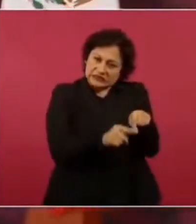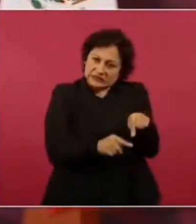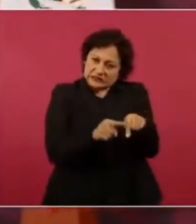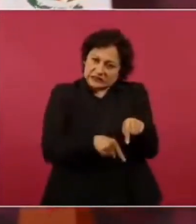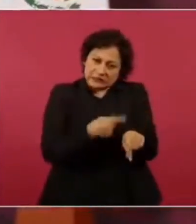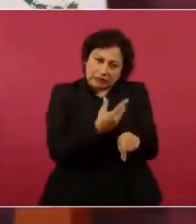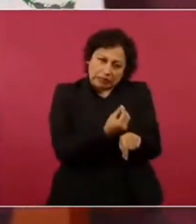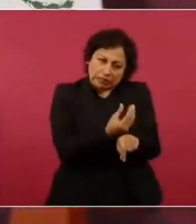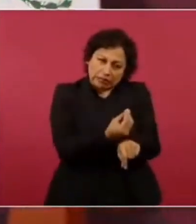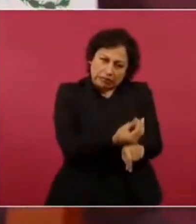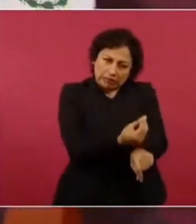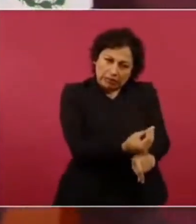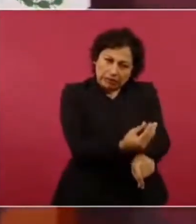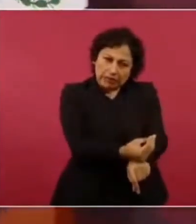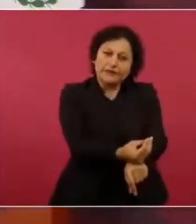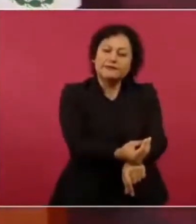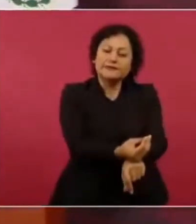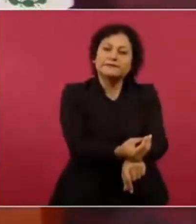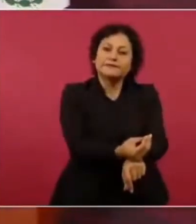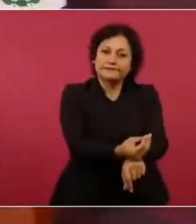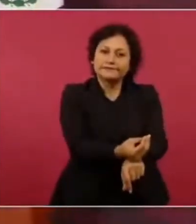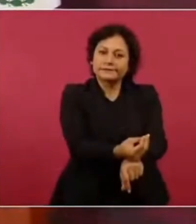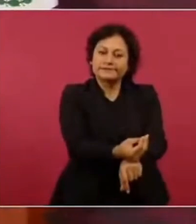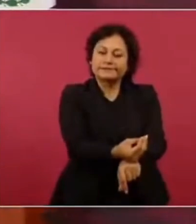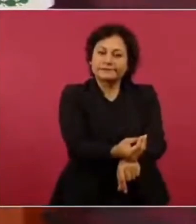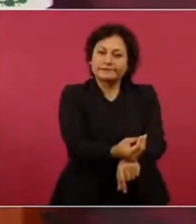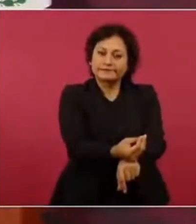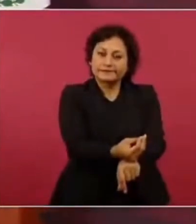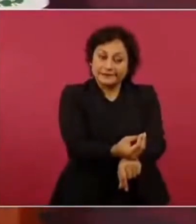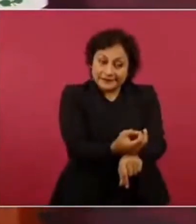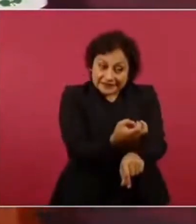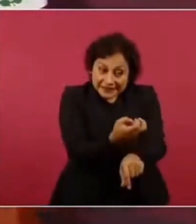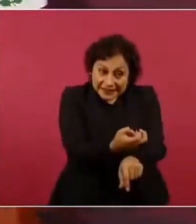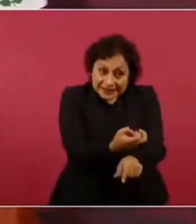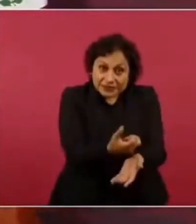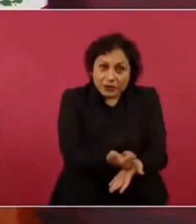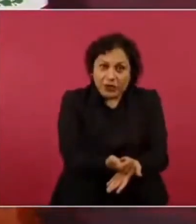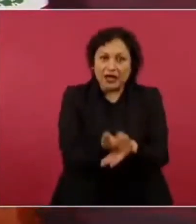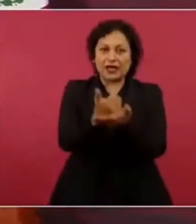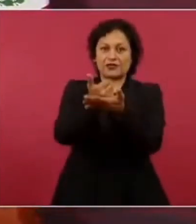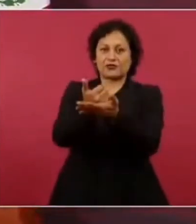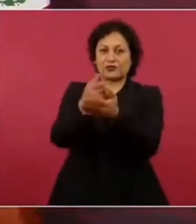eso nos está permitiendo salir adelante